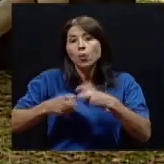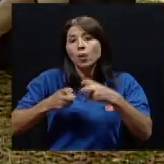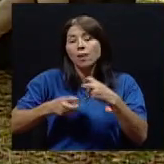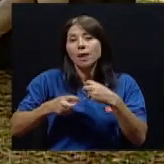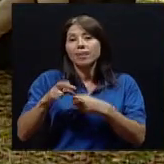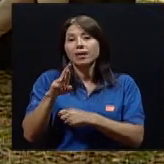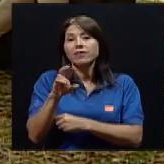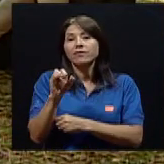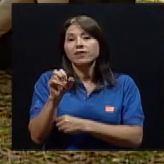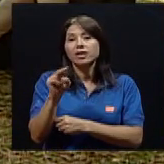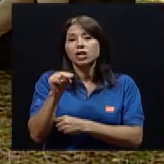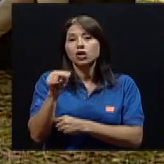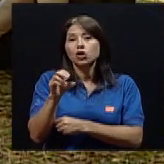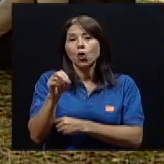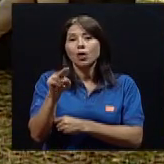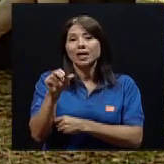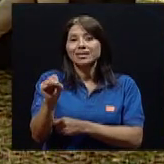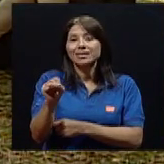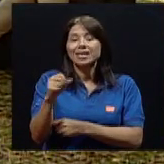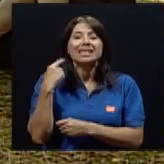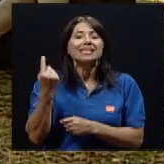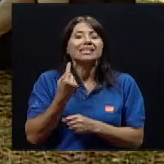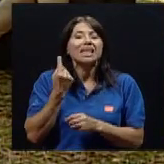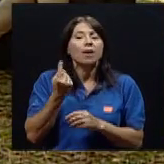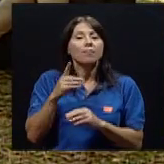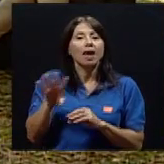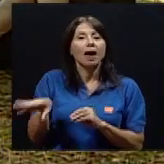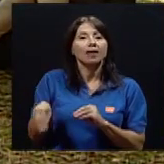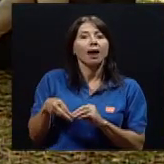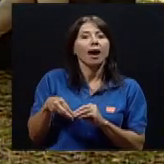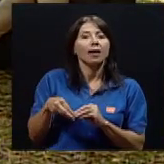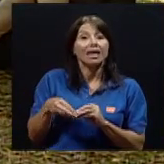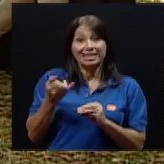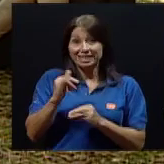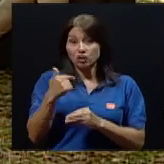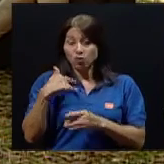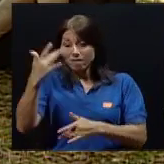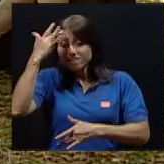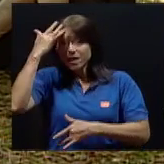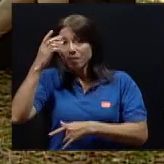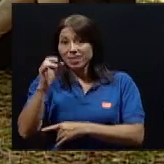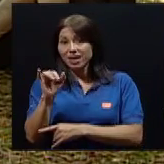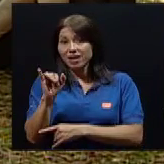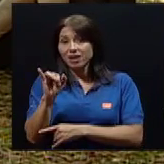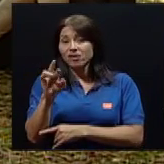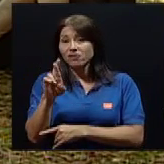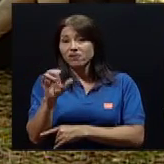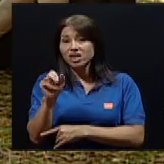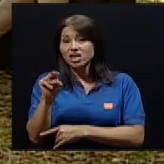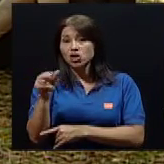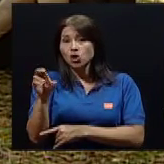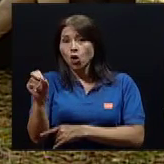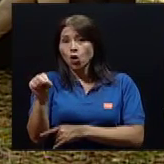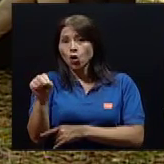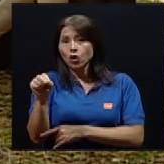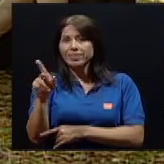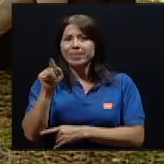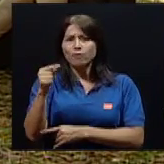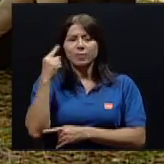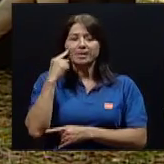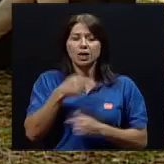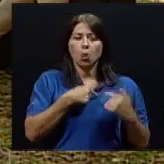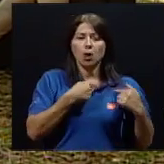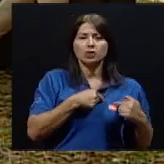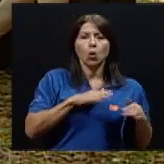entonces siempre agregar la pregunta concomitante, si tengo enfermedad renal, ¿cómo está mi corazón? ¿o si tengo enfermedad cardíaca? ¿cómo están mis